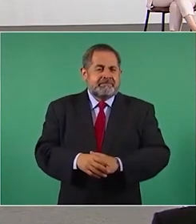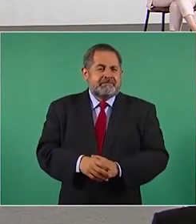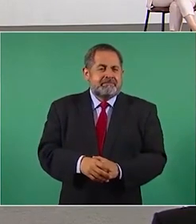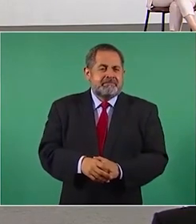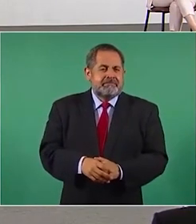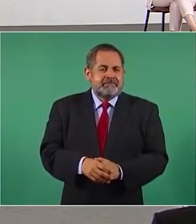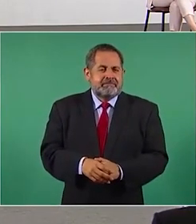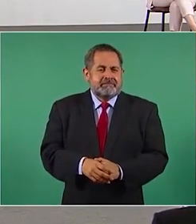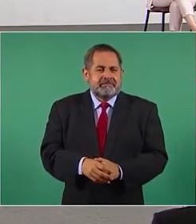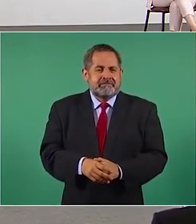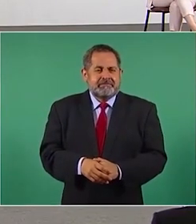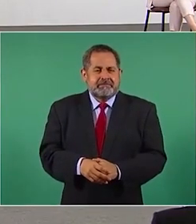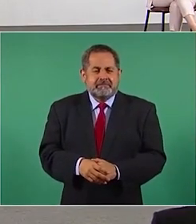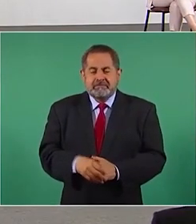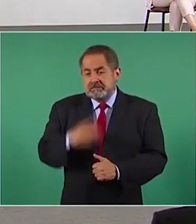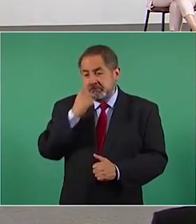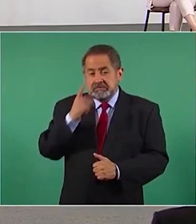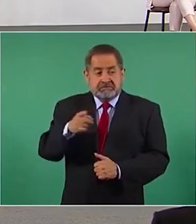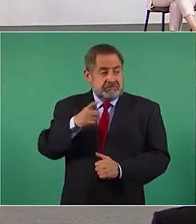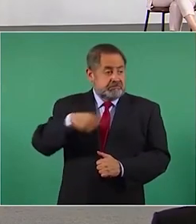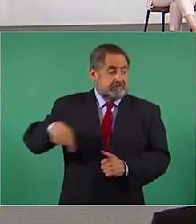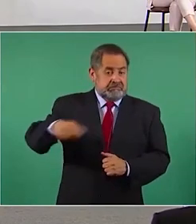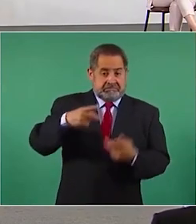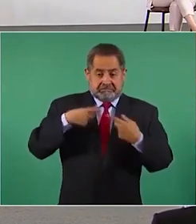de que se obliga a los trabajadores?